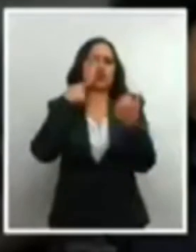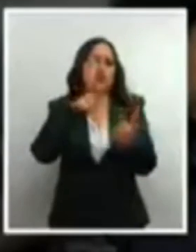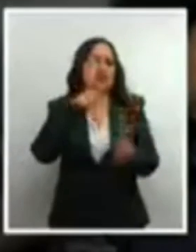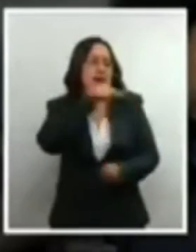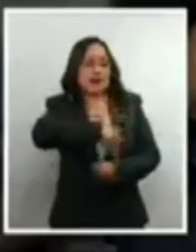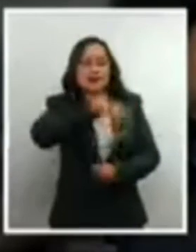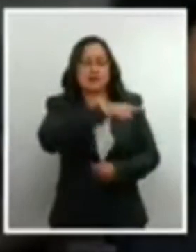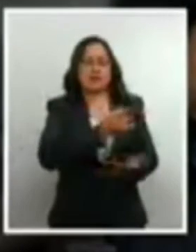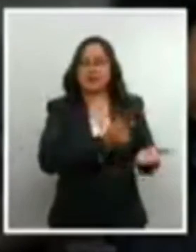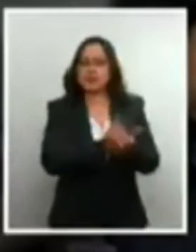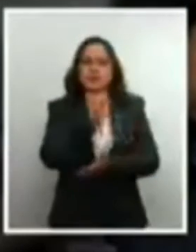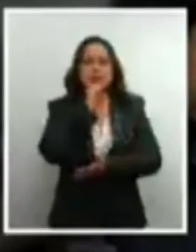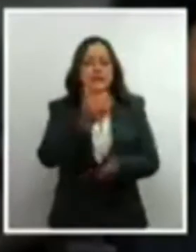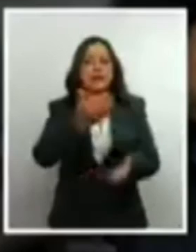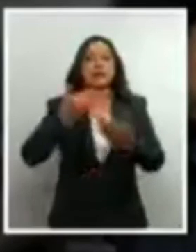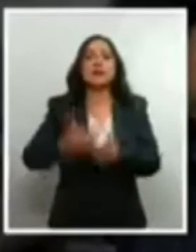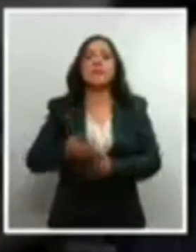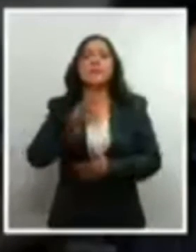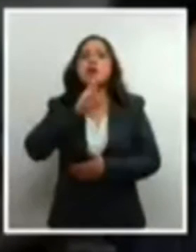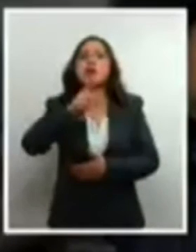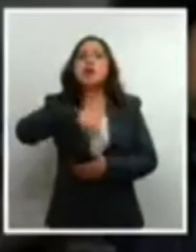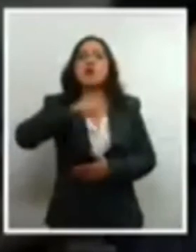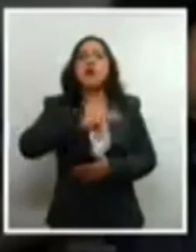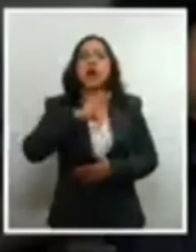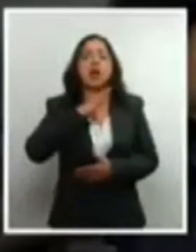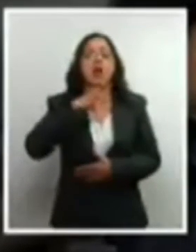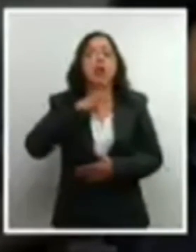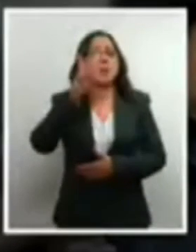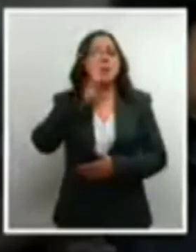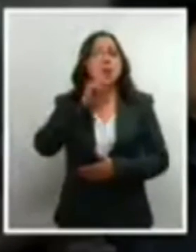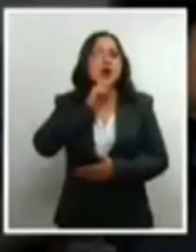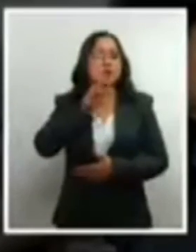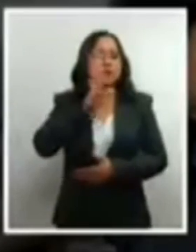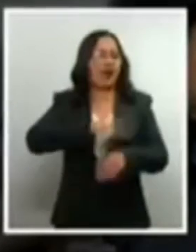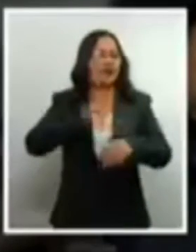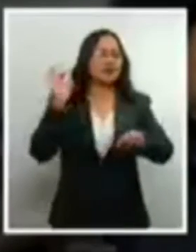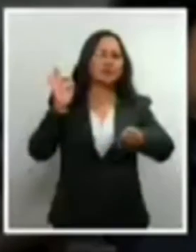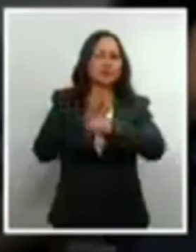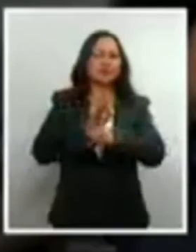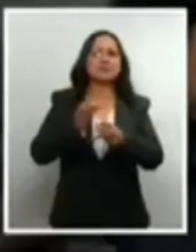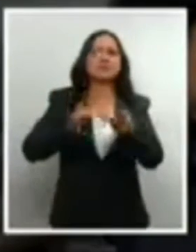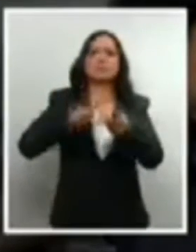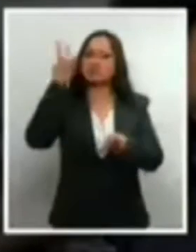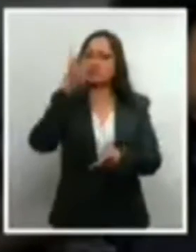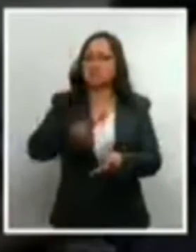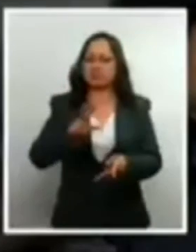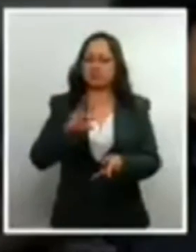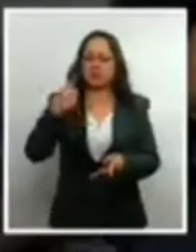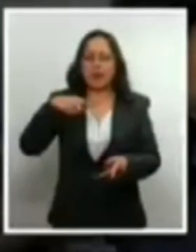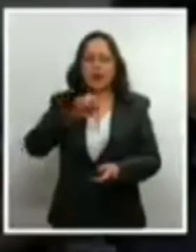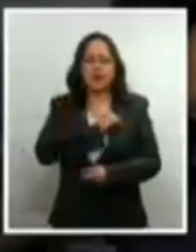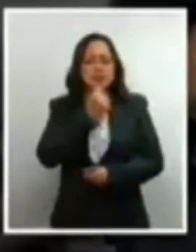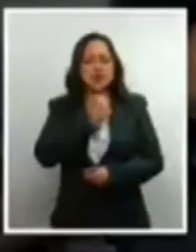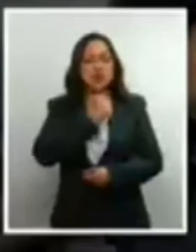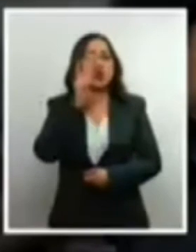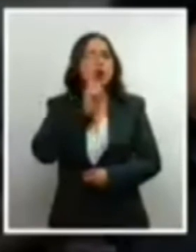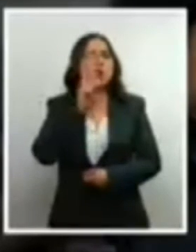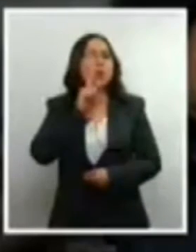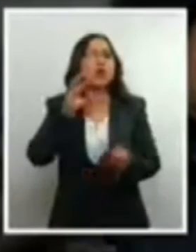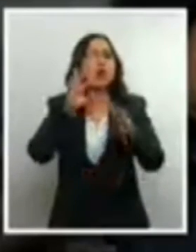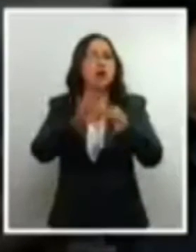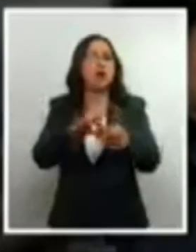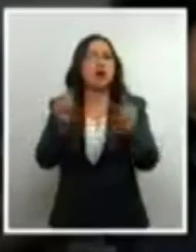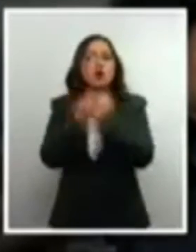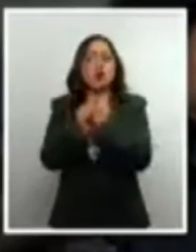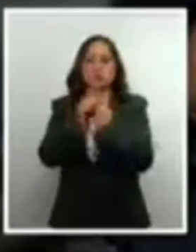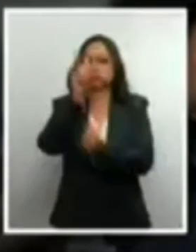mejorar la protección de la mujer al disminuir la mortalidad materna y contribuir realmente a la salud de las mujeres, particularmente con lo